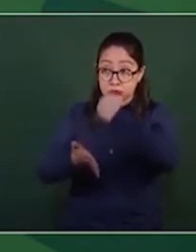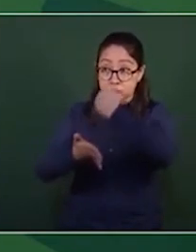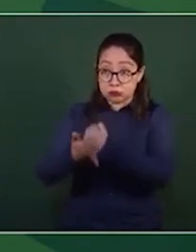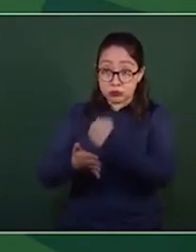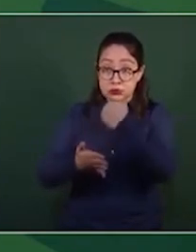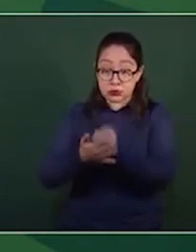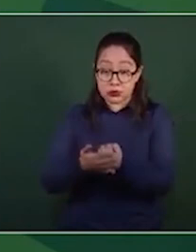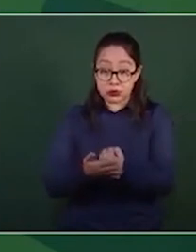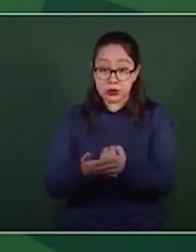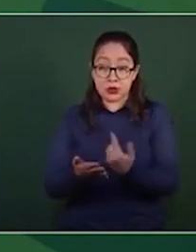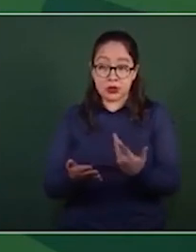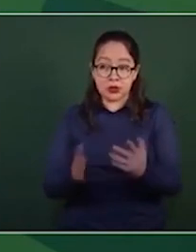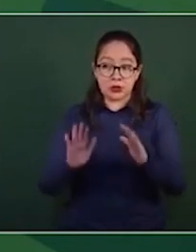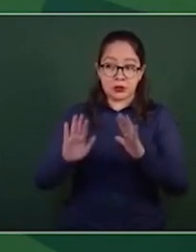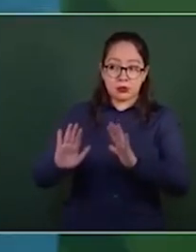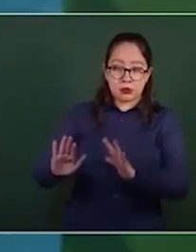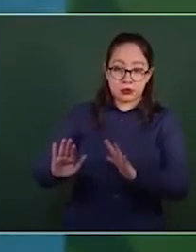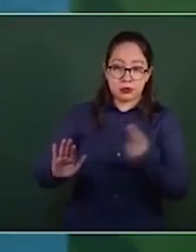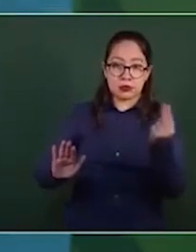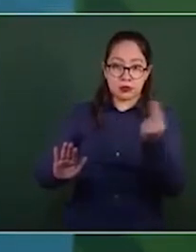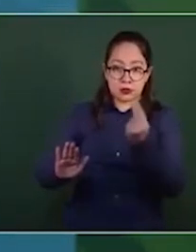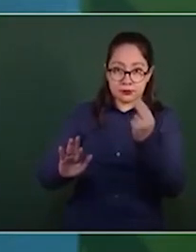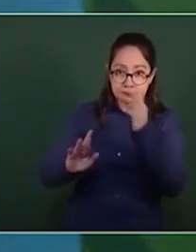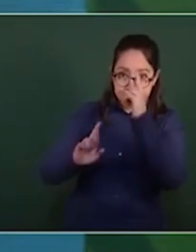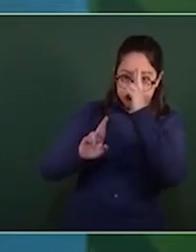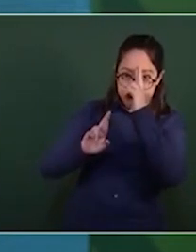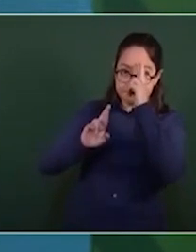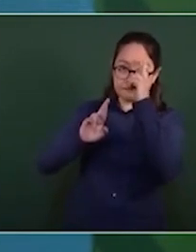más respetuoso,